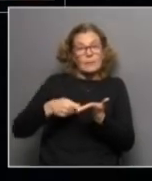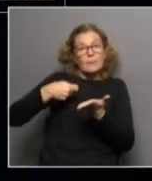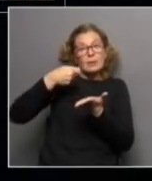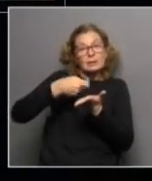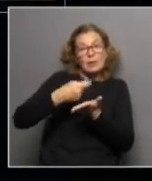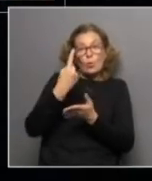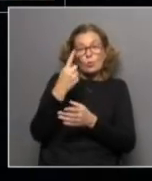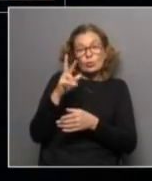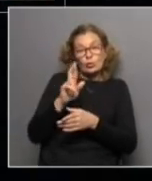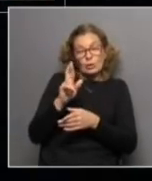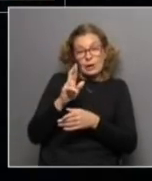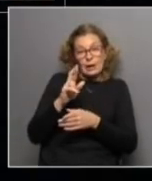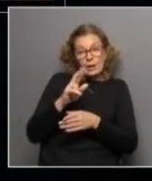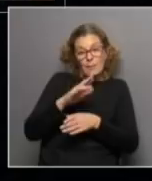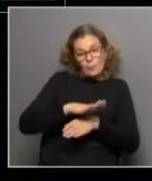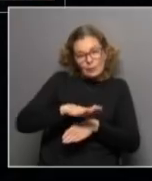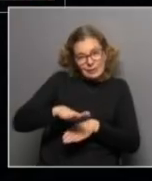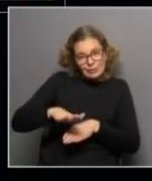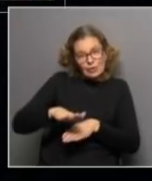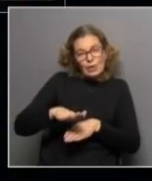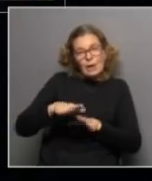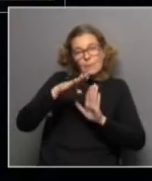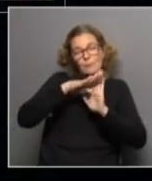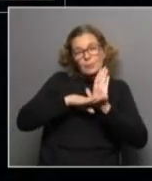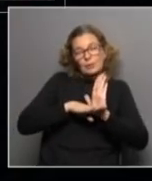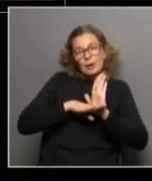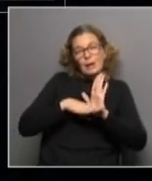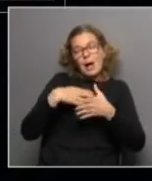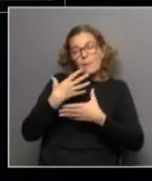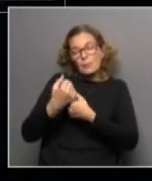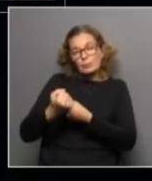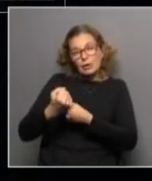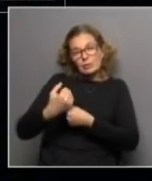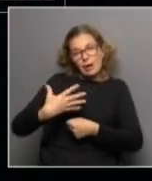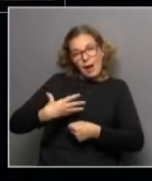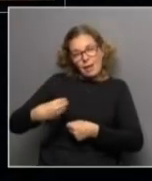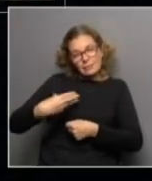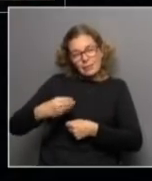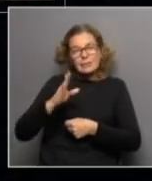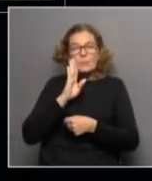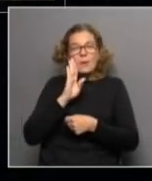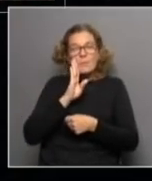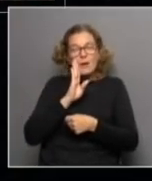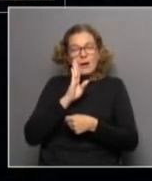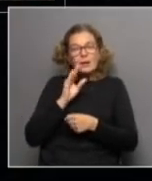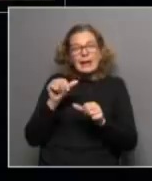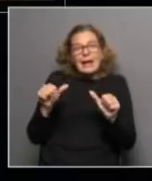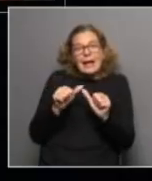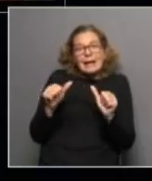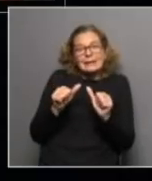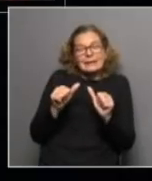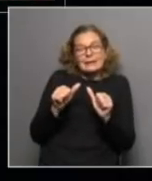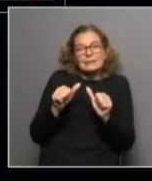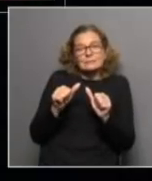un dólar por niño en programas de fomento de la lactancia materna lo que hace es